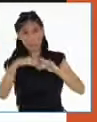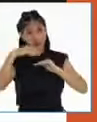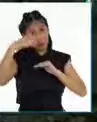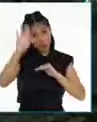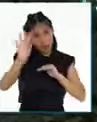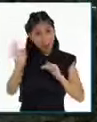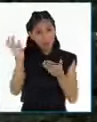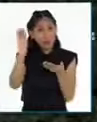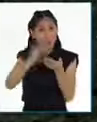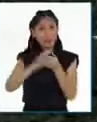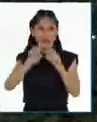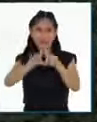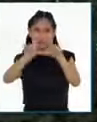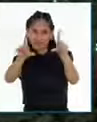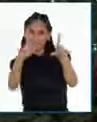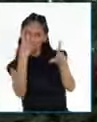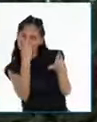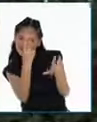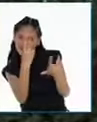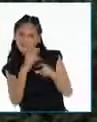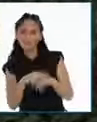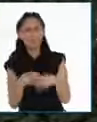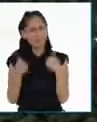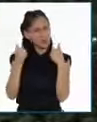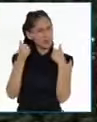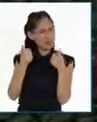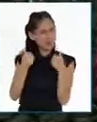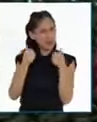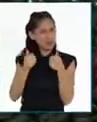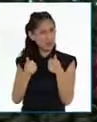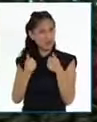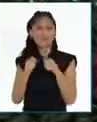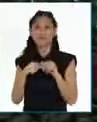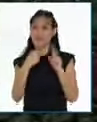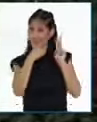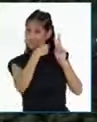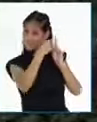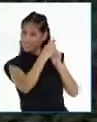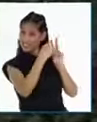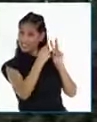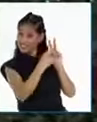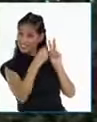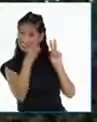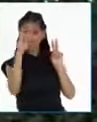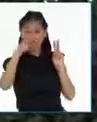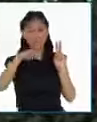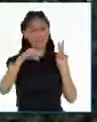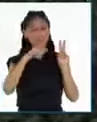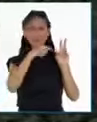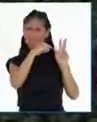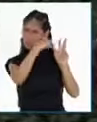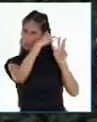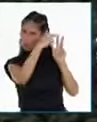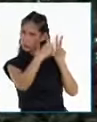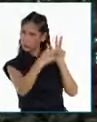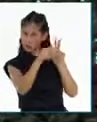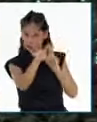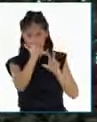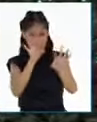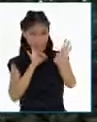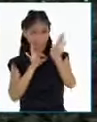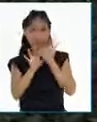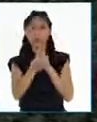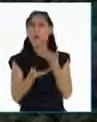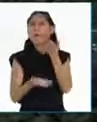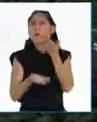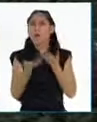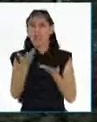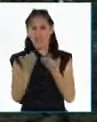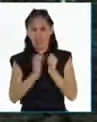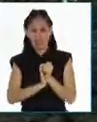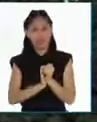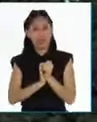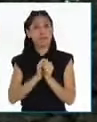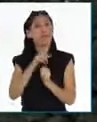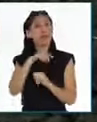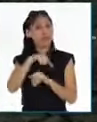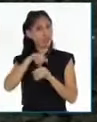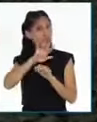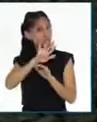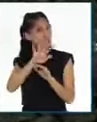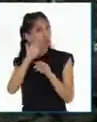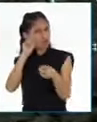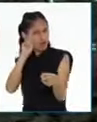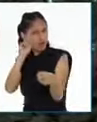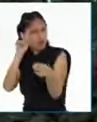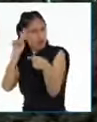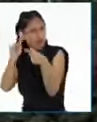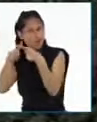adelante. Ok, quiero presentarles a María, Yari y Edwin. Ellos han sido elegidos para superar los retos de cada programa del